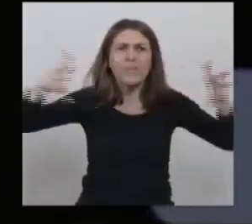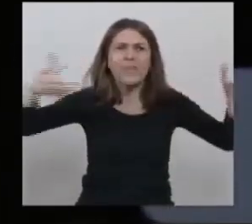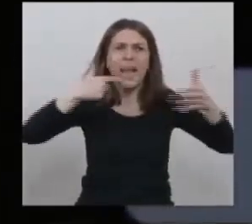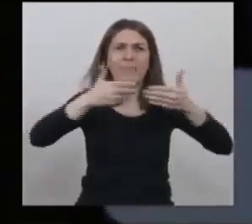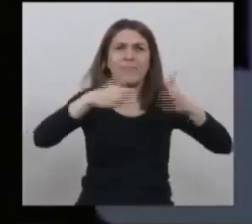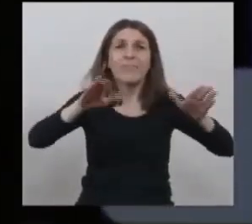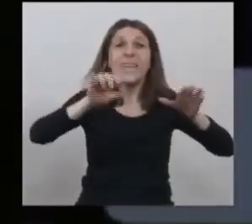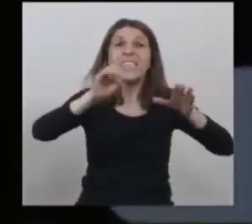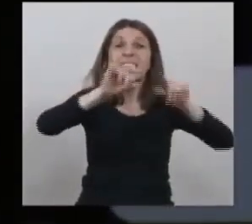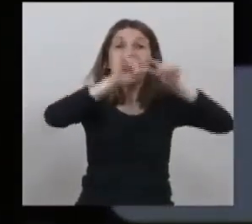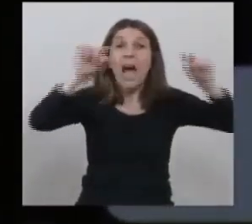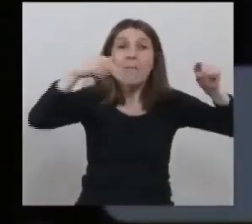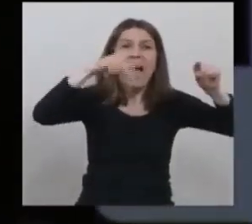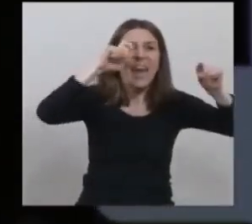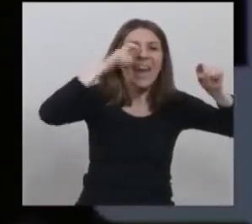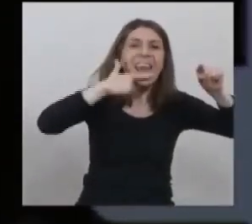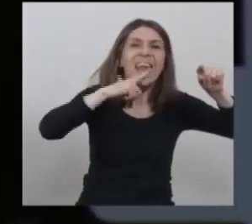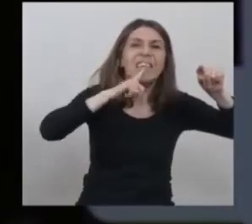Néstor Kirchner.